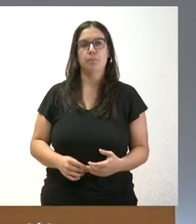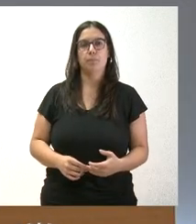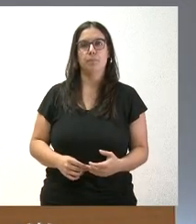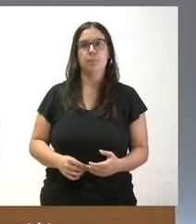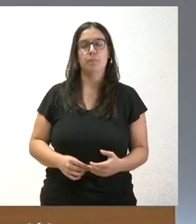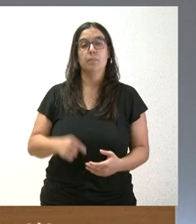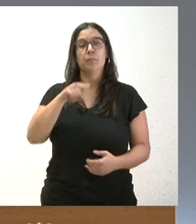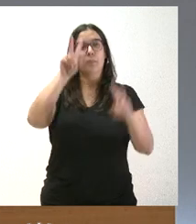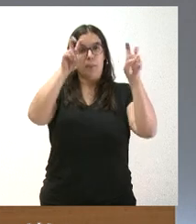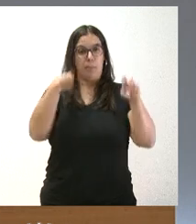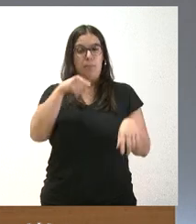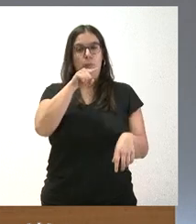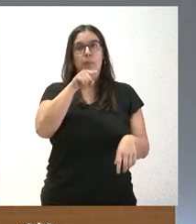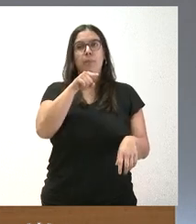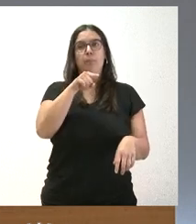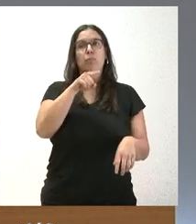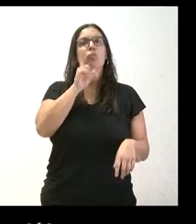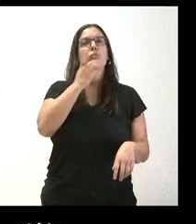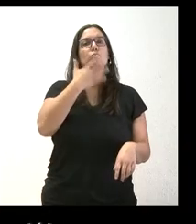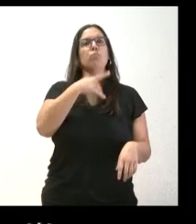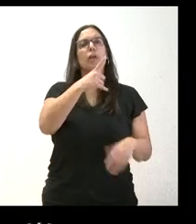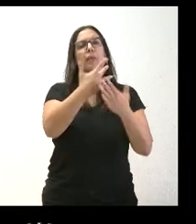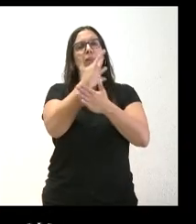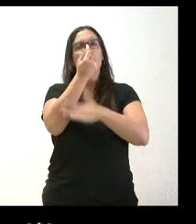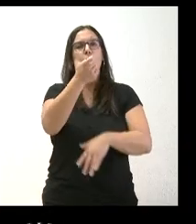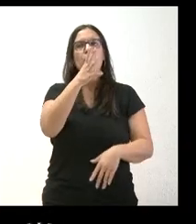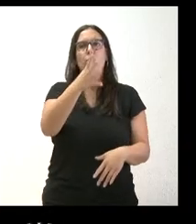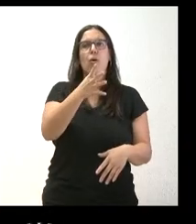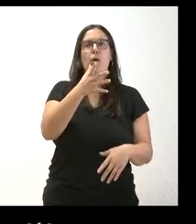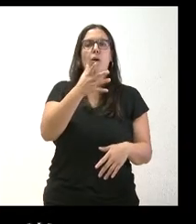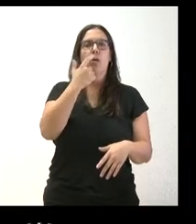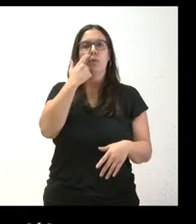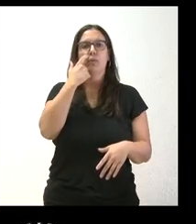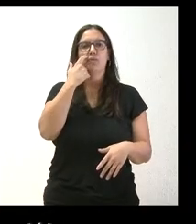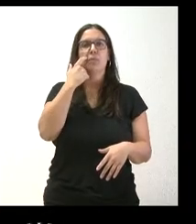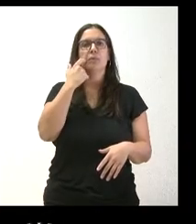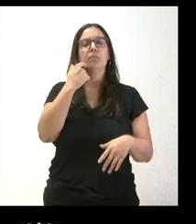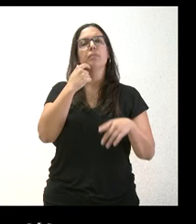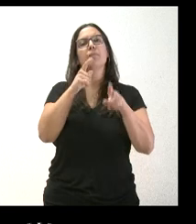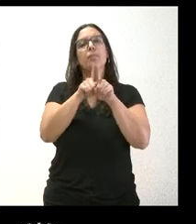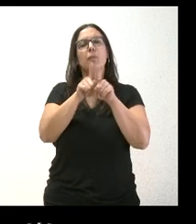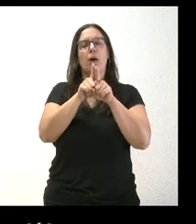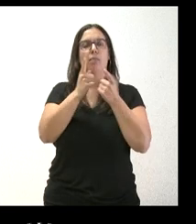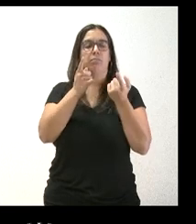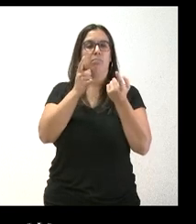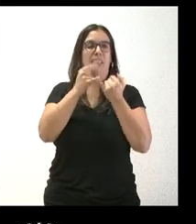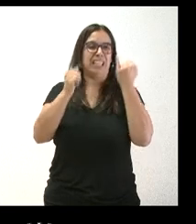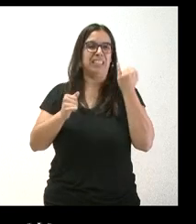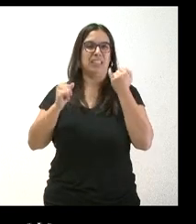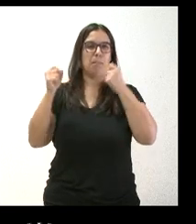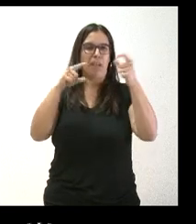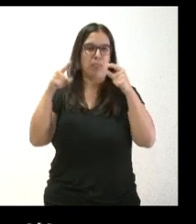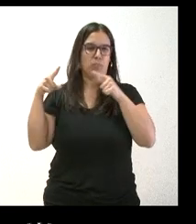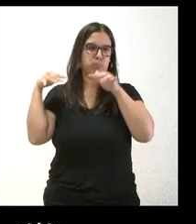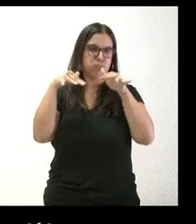Sobre esto mismo, no sé si nos puede explicar un poco porque vamos contando, a medida que ha habido crisis migratorias de este tipo, vamos contando que